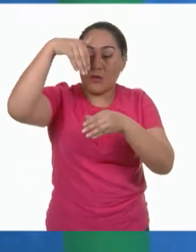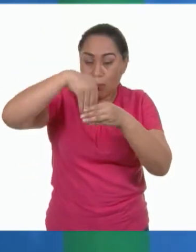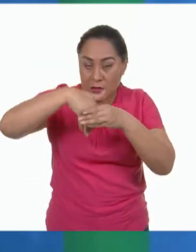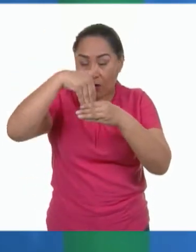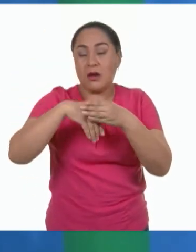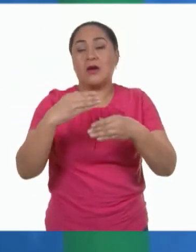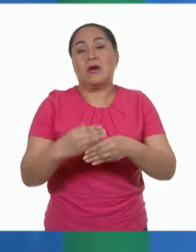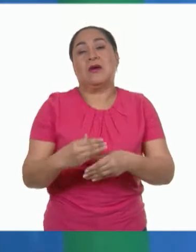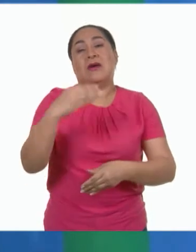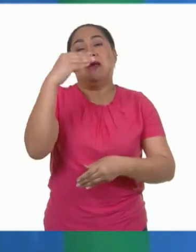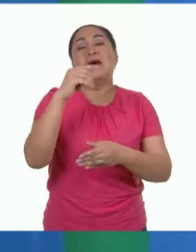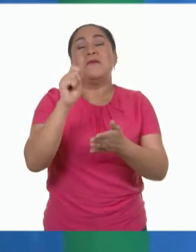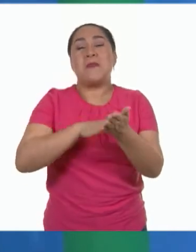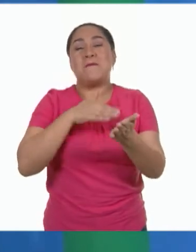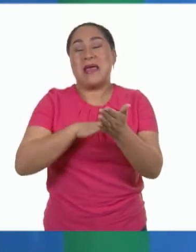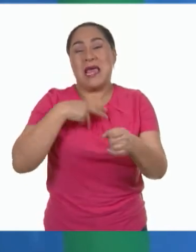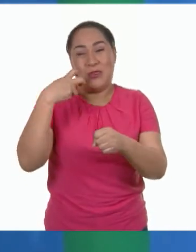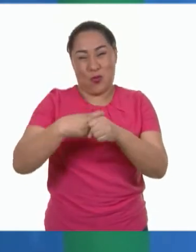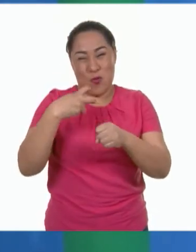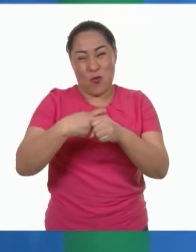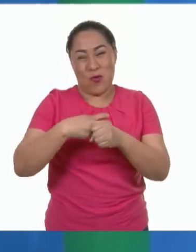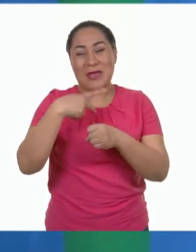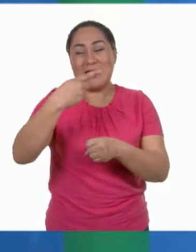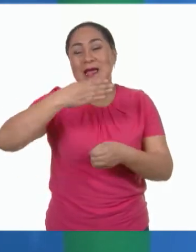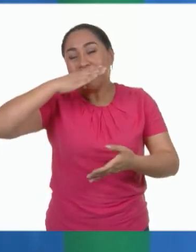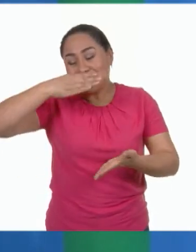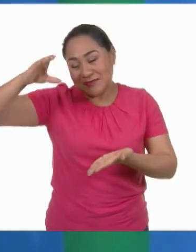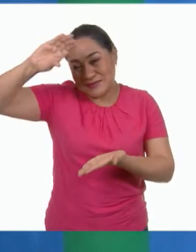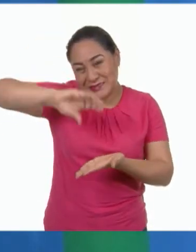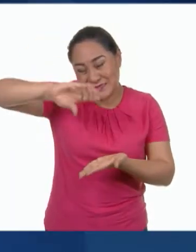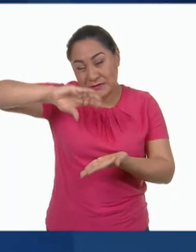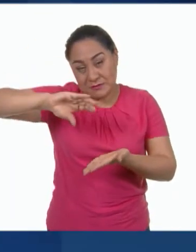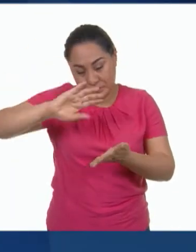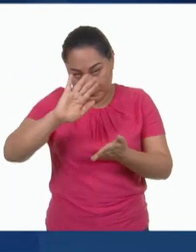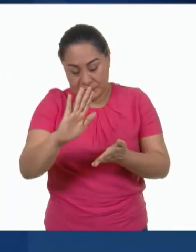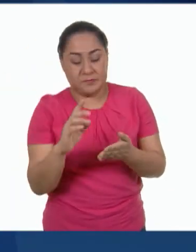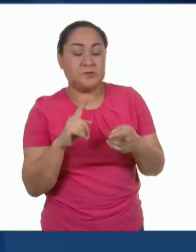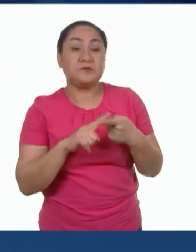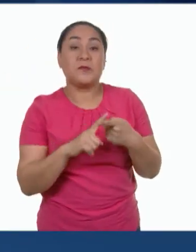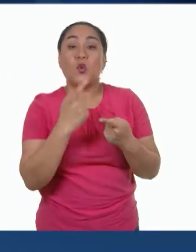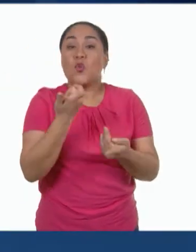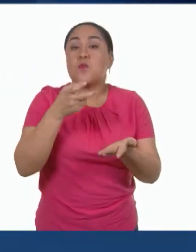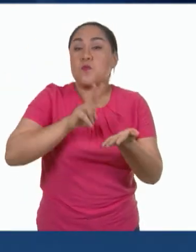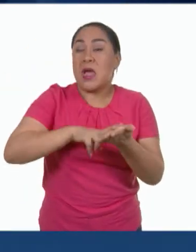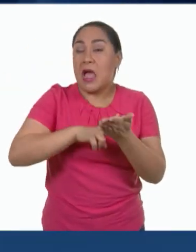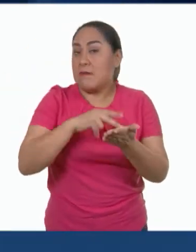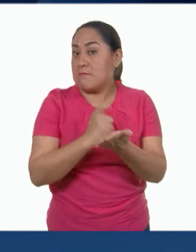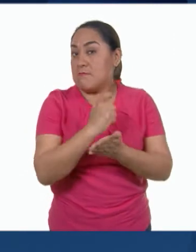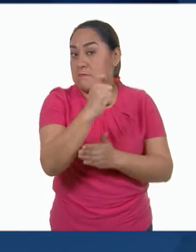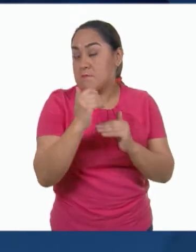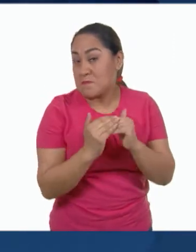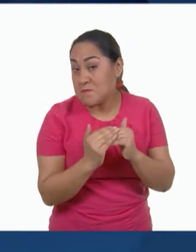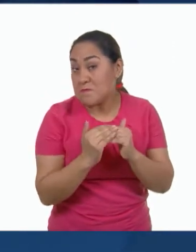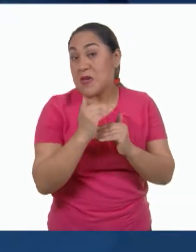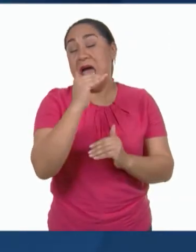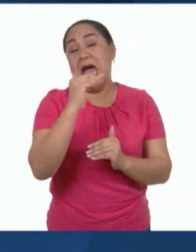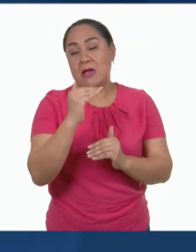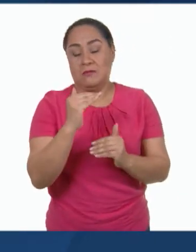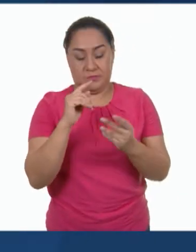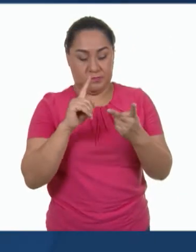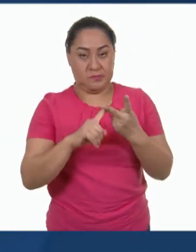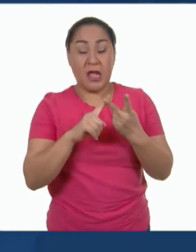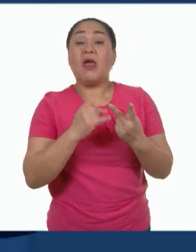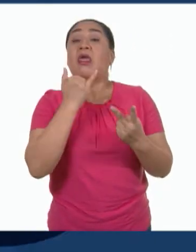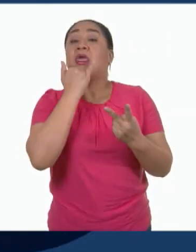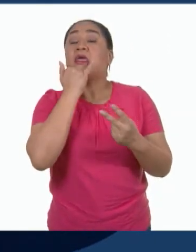en las que viene envuelto, lo cual significa dos cosas. El precio que pagamos es mayor y generamos mayor